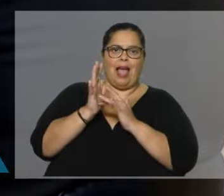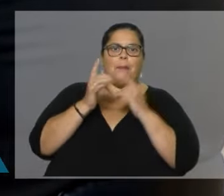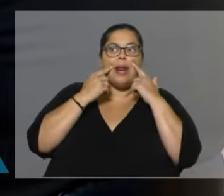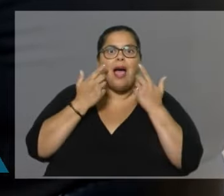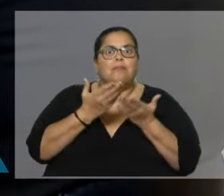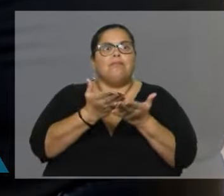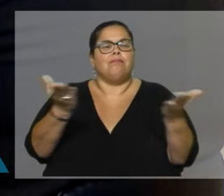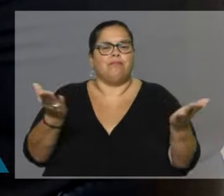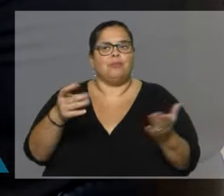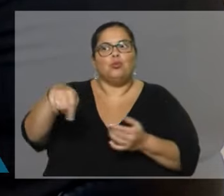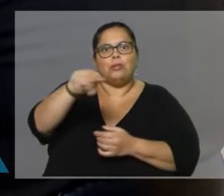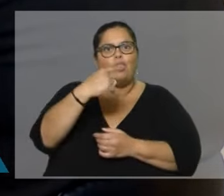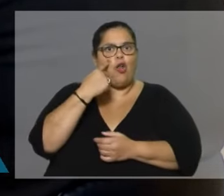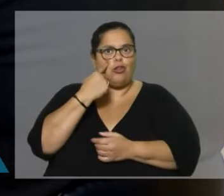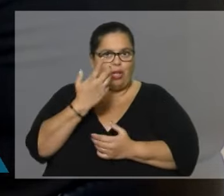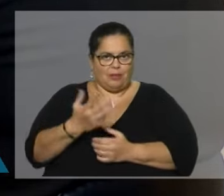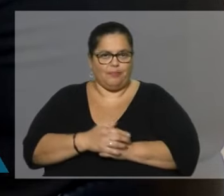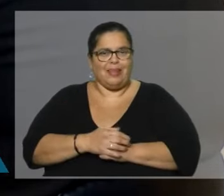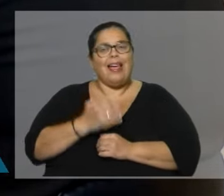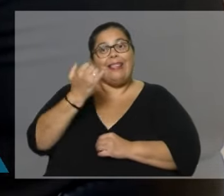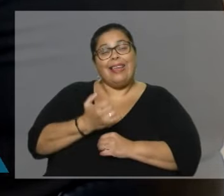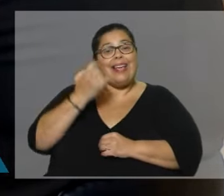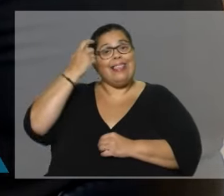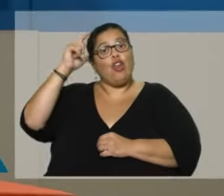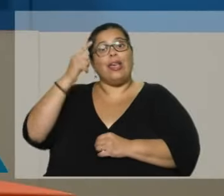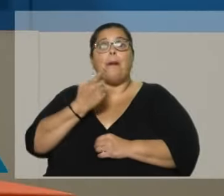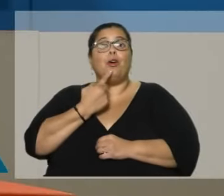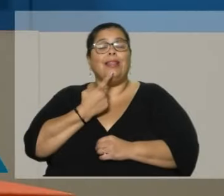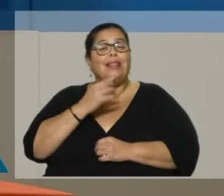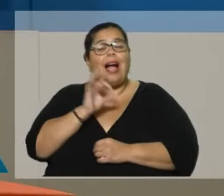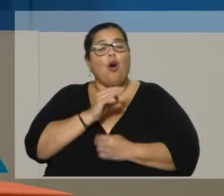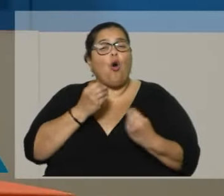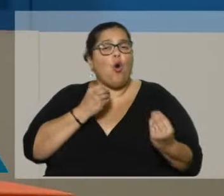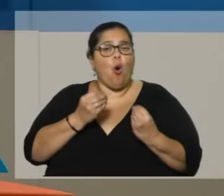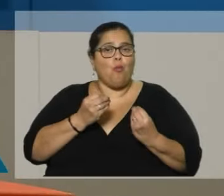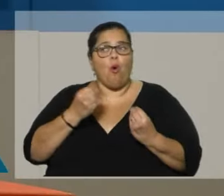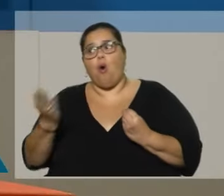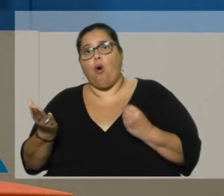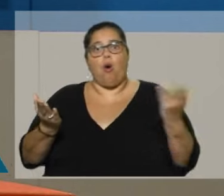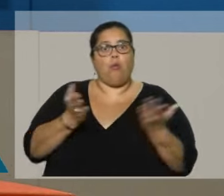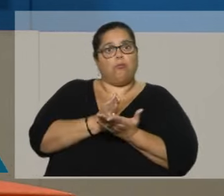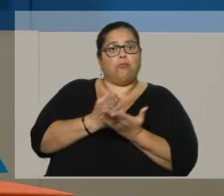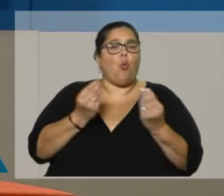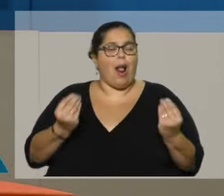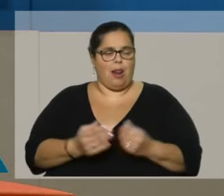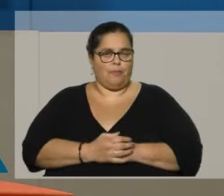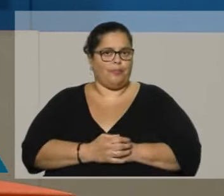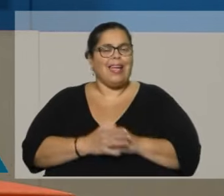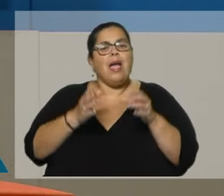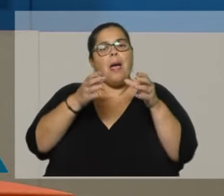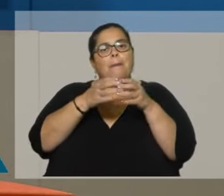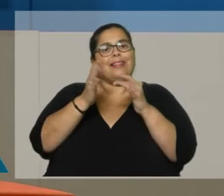conocer, ¿cuáles son sus ideas? ¿Tiene una ideología política? ¿Cómo se definen ustedes? Bueno, el Partido Digital tiene como prioridad